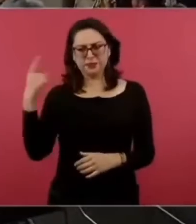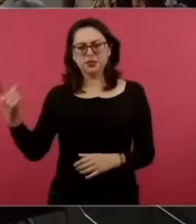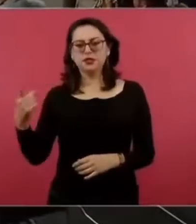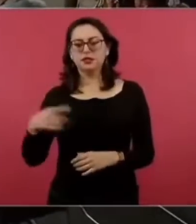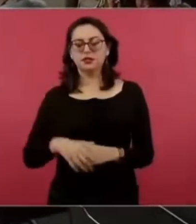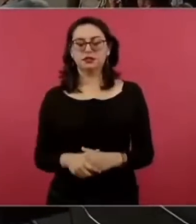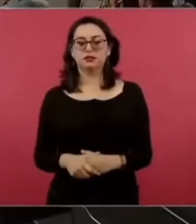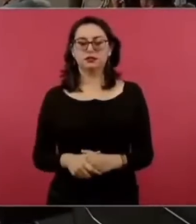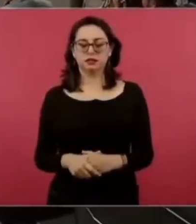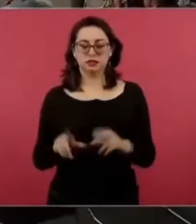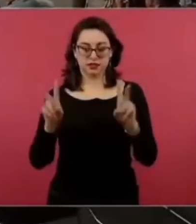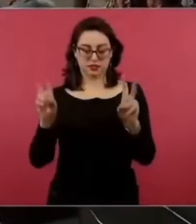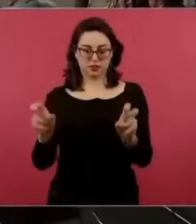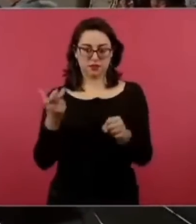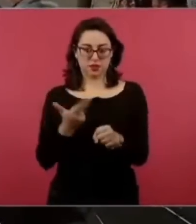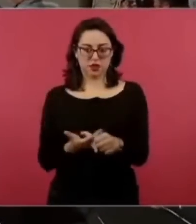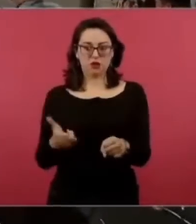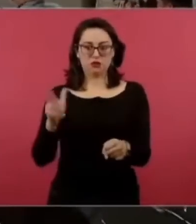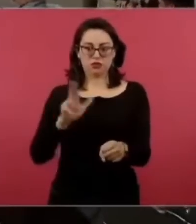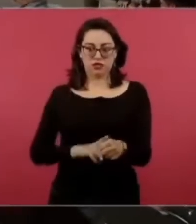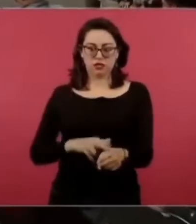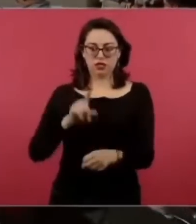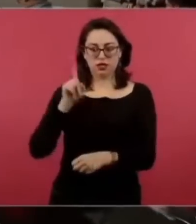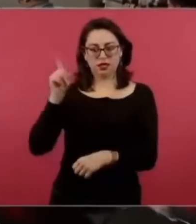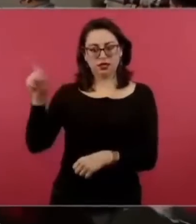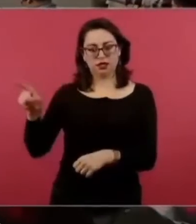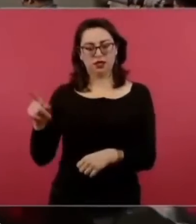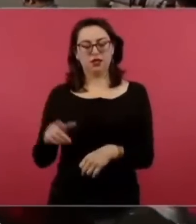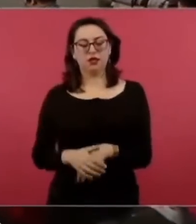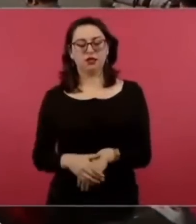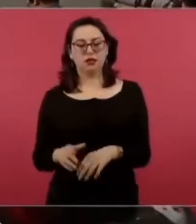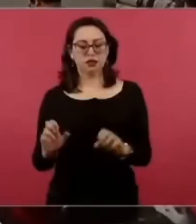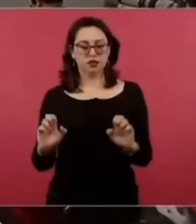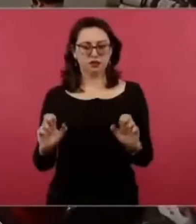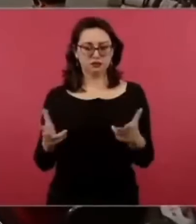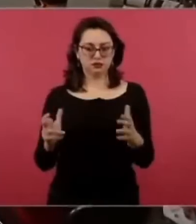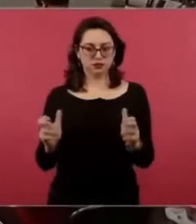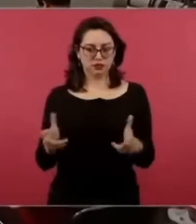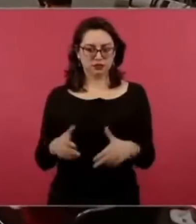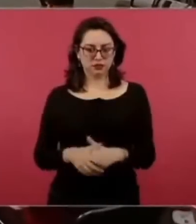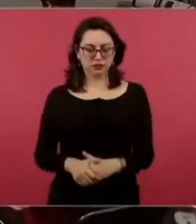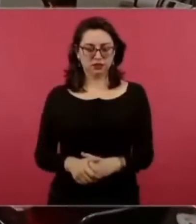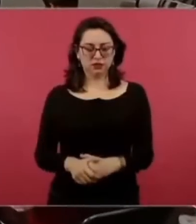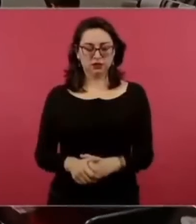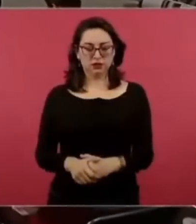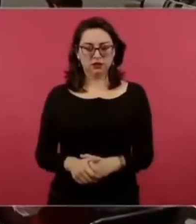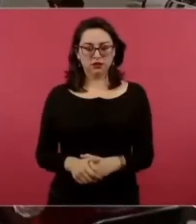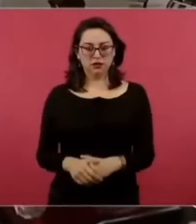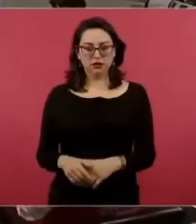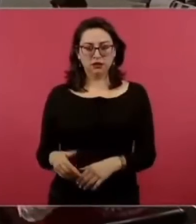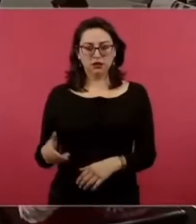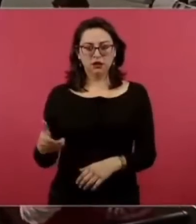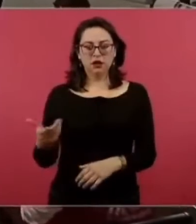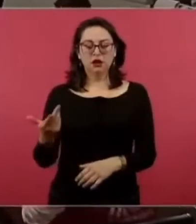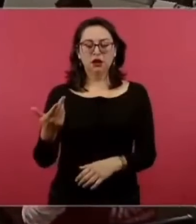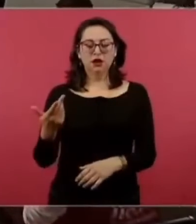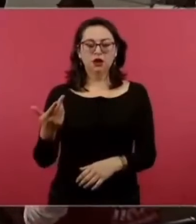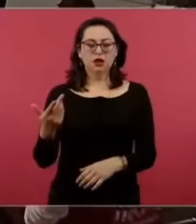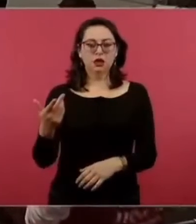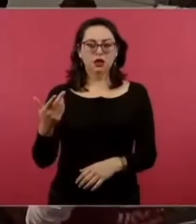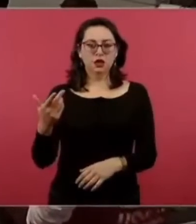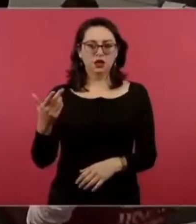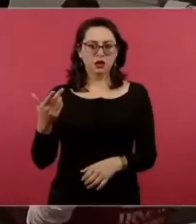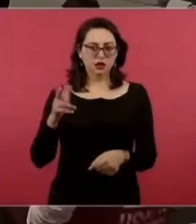miren este hospital de tapachula 180 camas lo tiene el IMSS